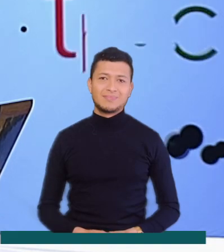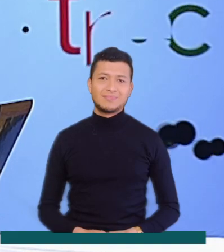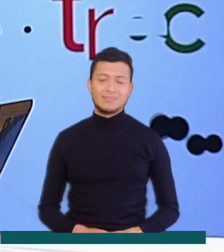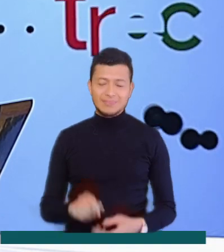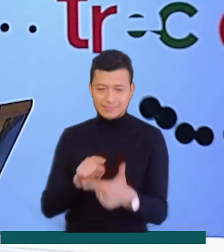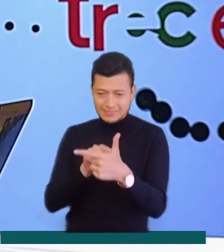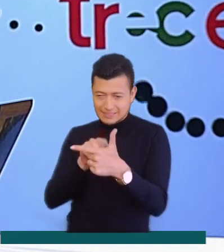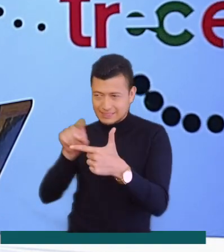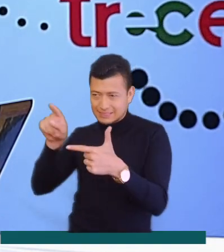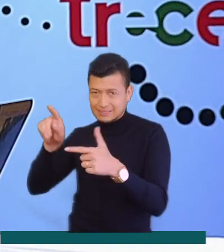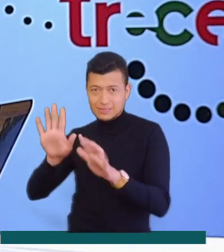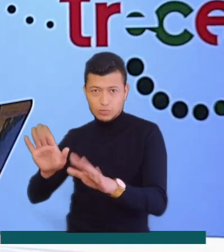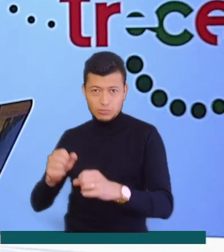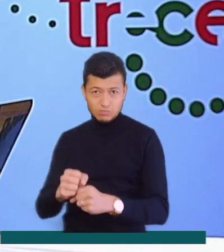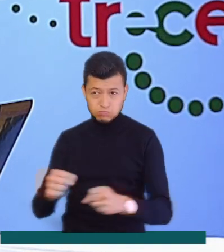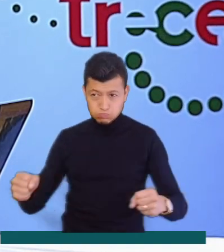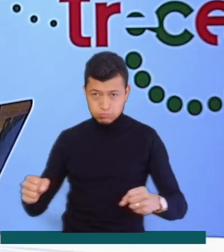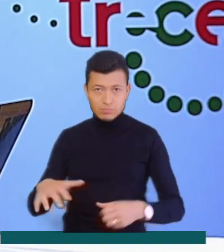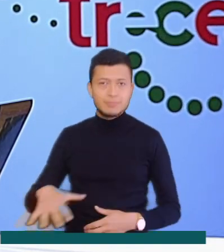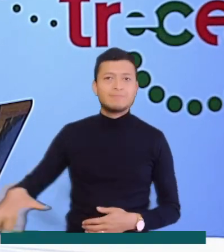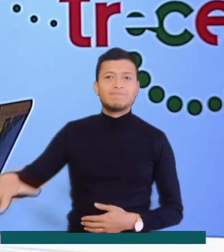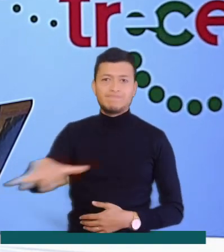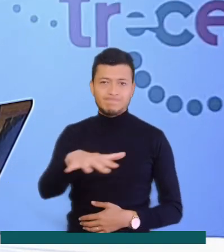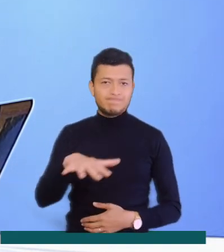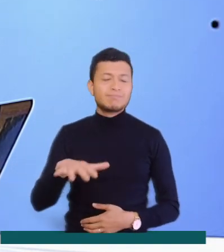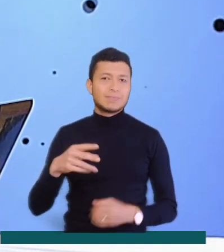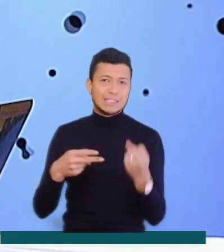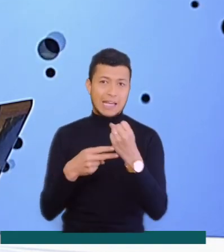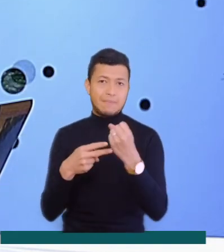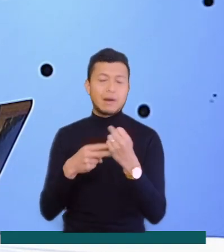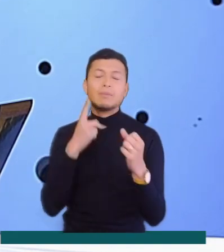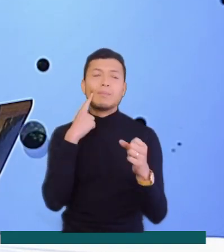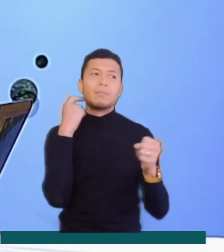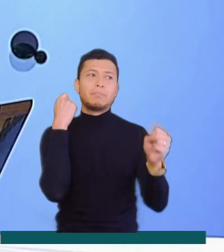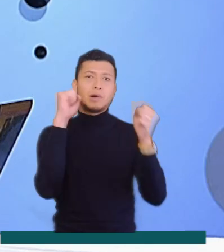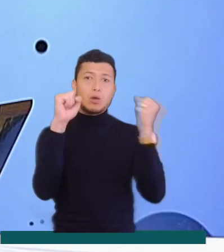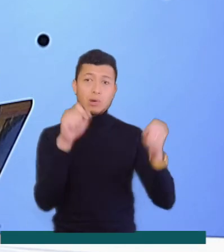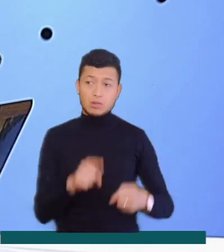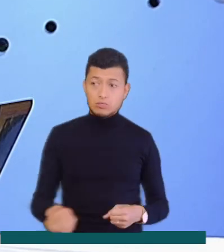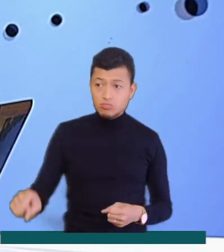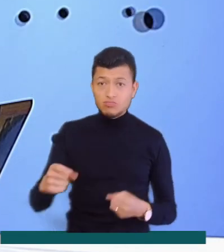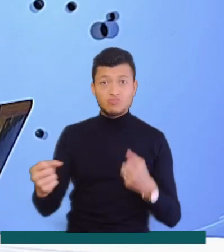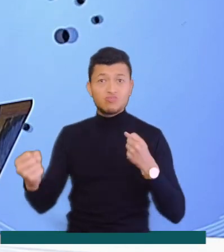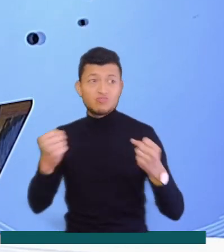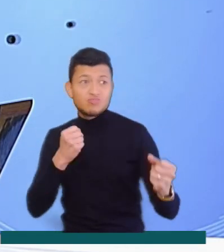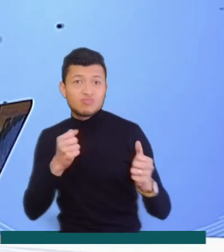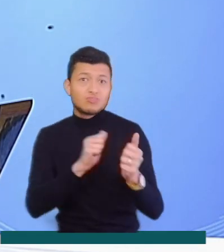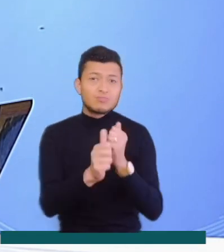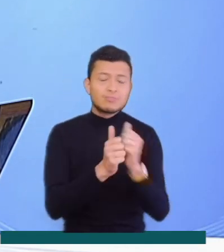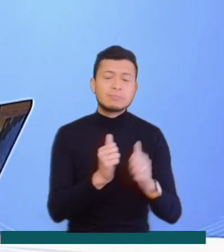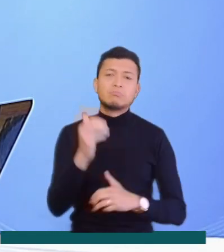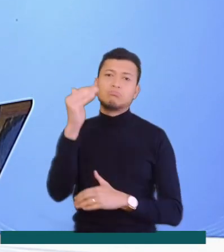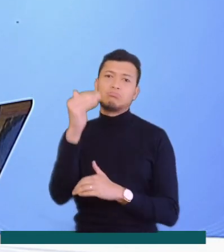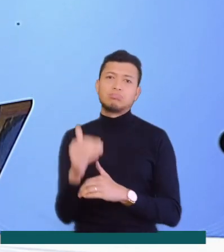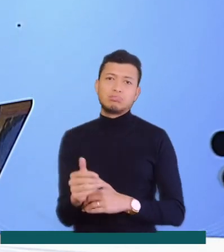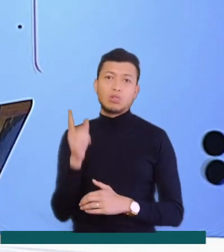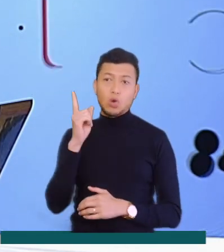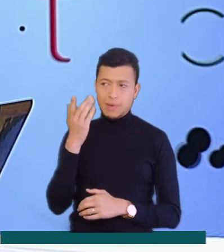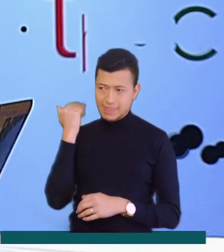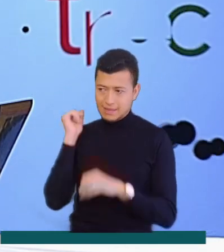Las cifras de obesidad en ciudades como Neiva preocupan a las autoridades. Las actividades físicas disminuyeron